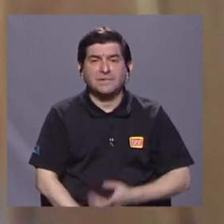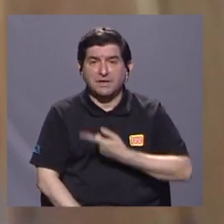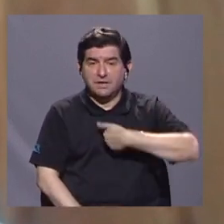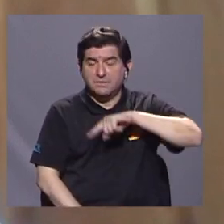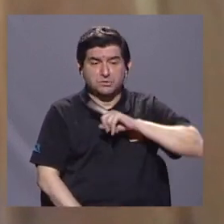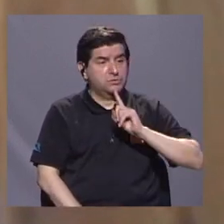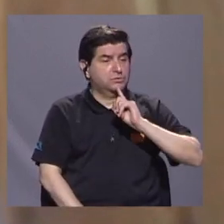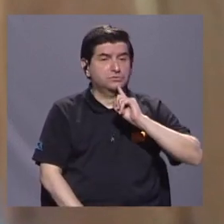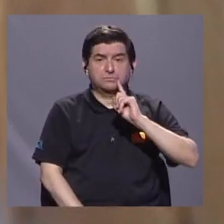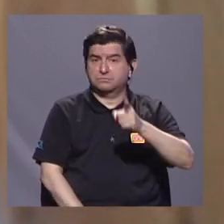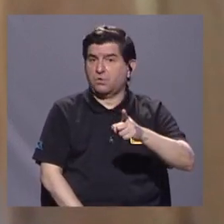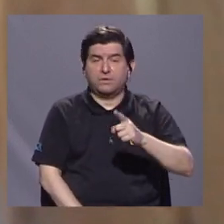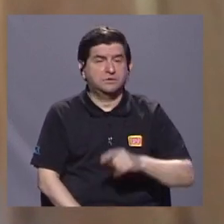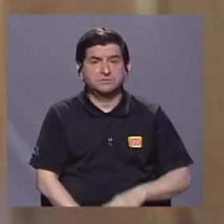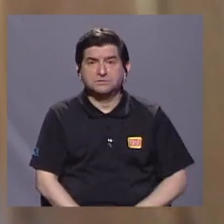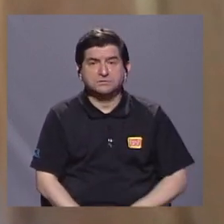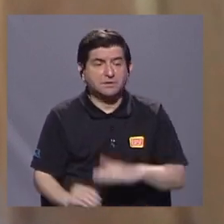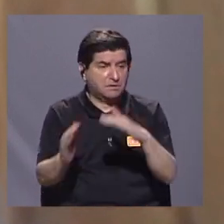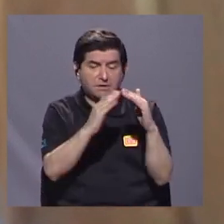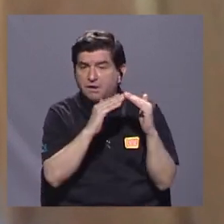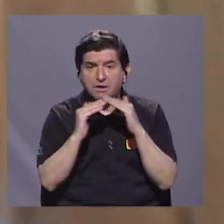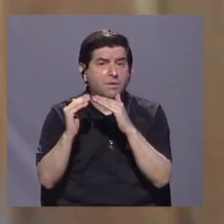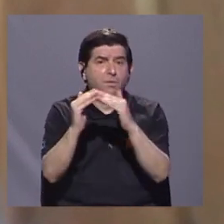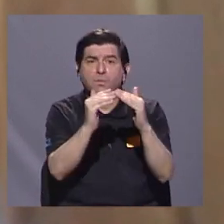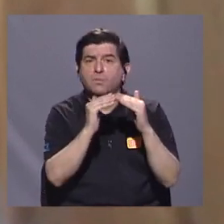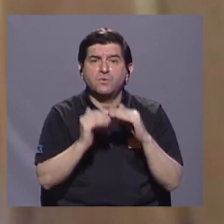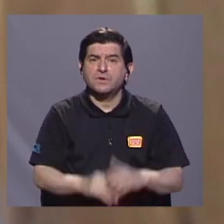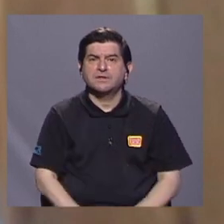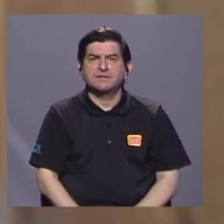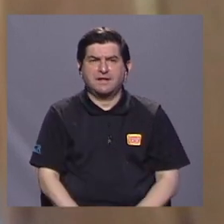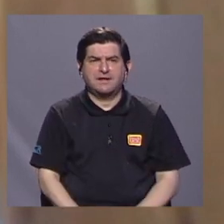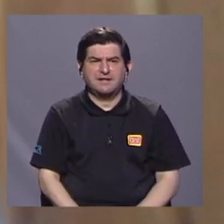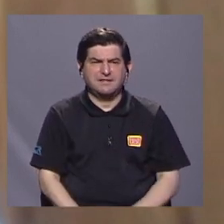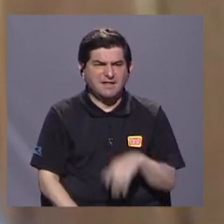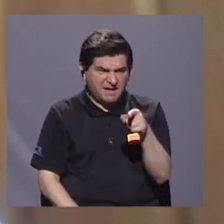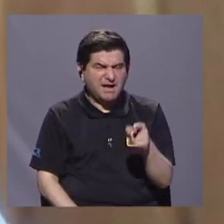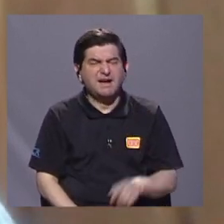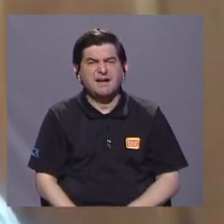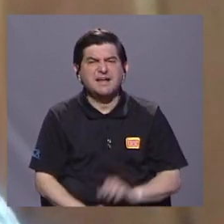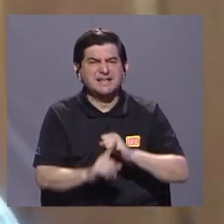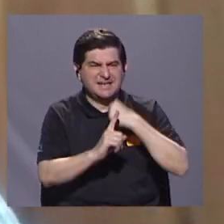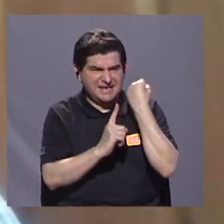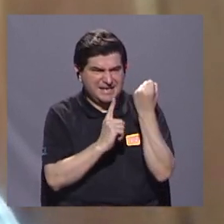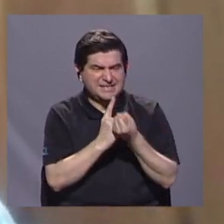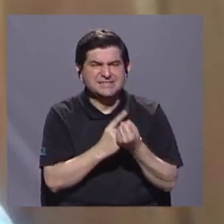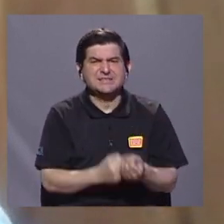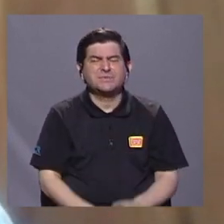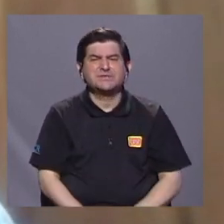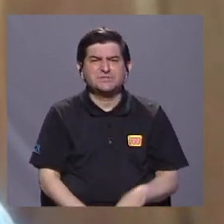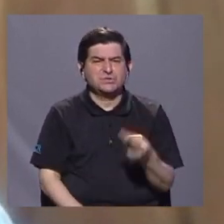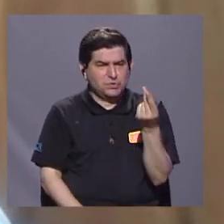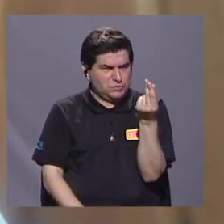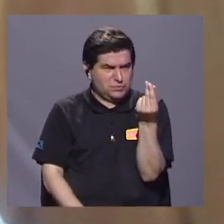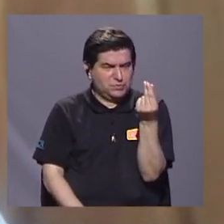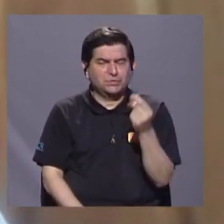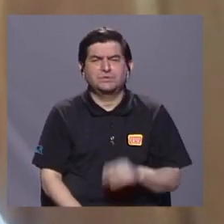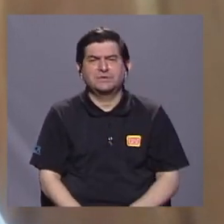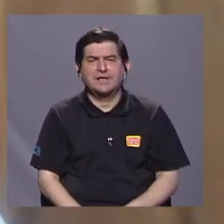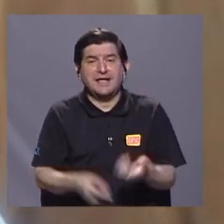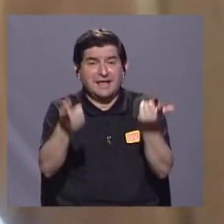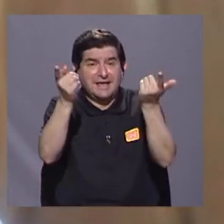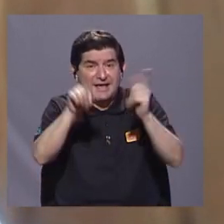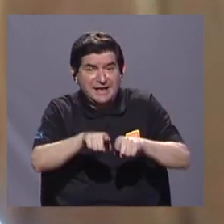estamos diciendo a las comunidades realmente lo que cuesta una